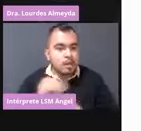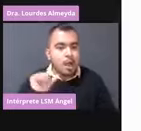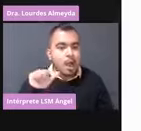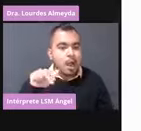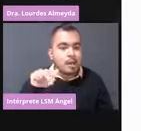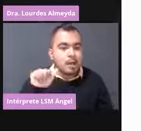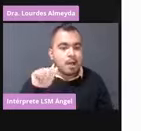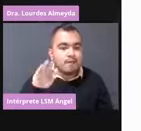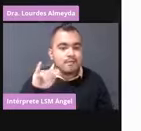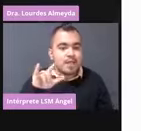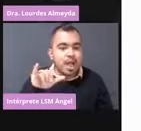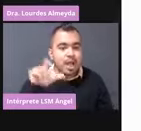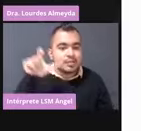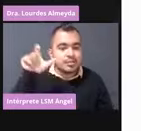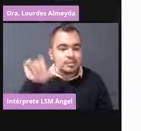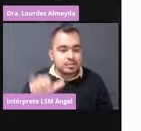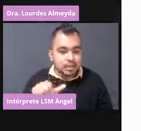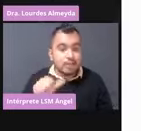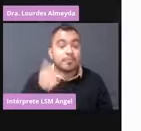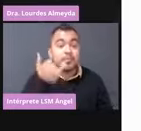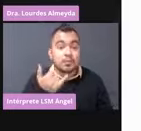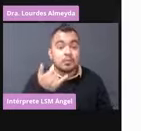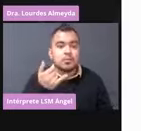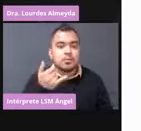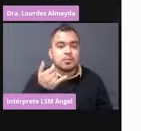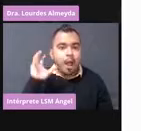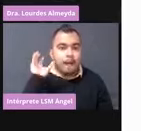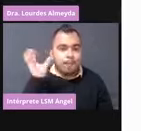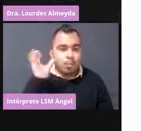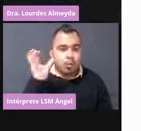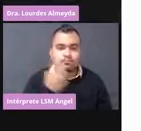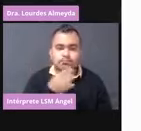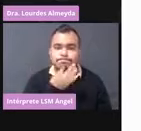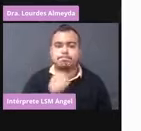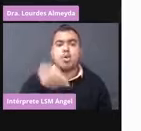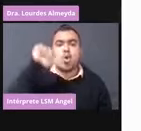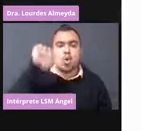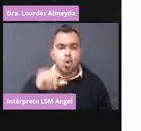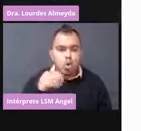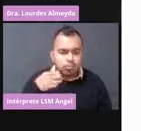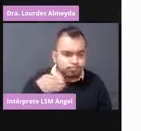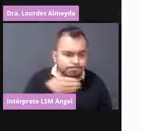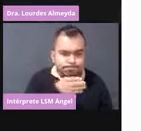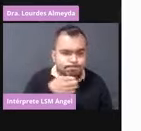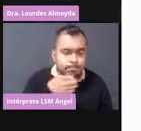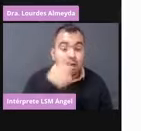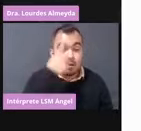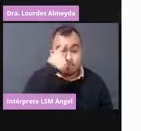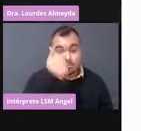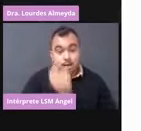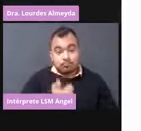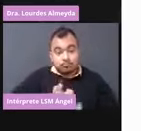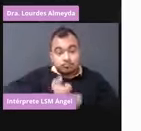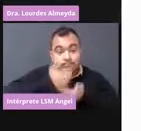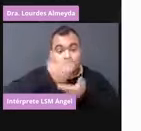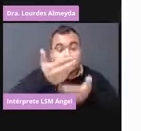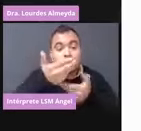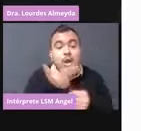ambulancia en la ruta crítica para llevarlos de inmediato a un hospital.